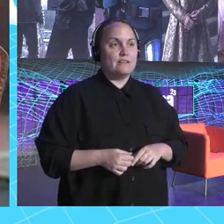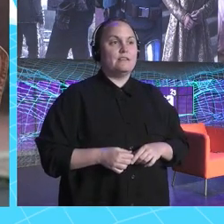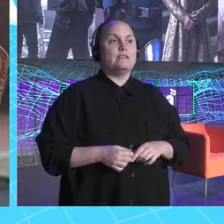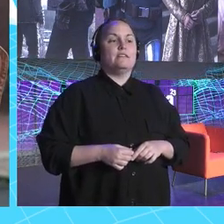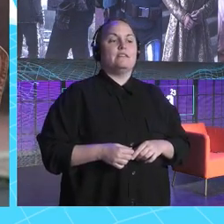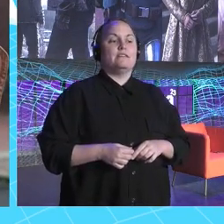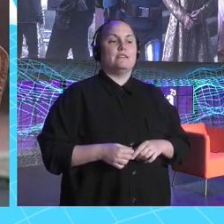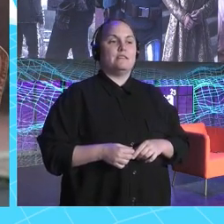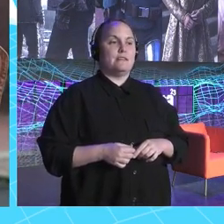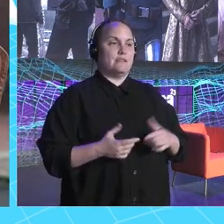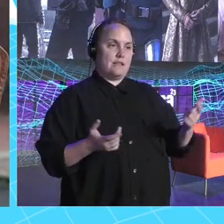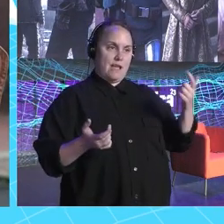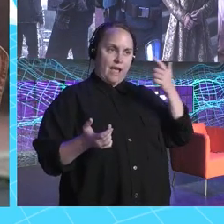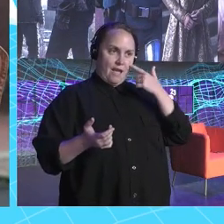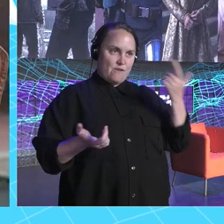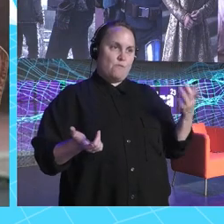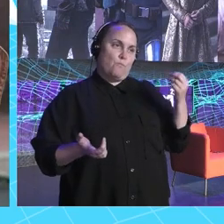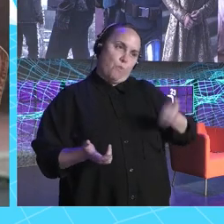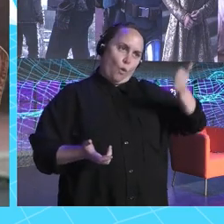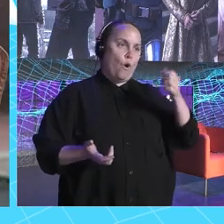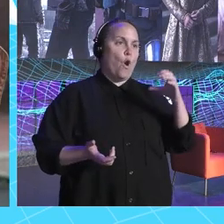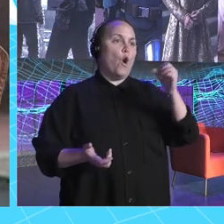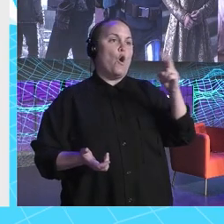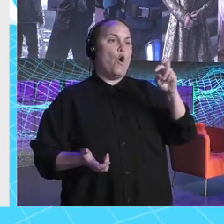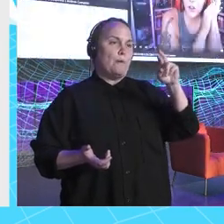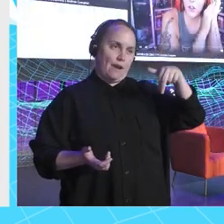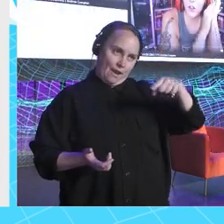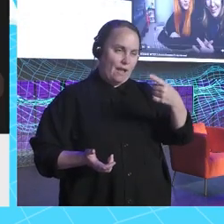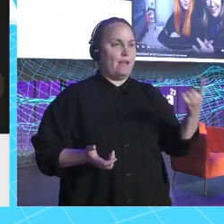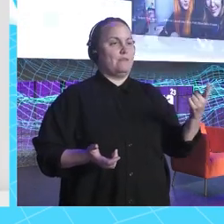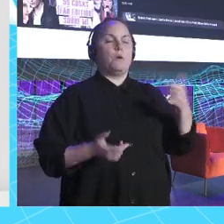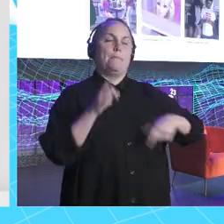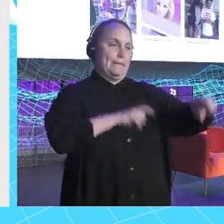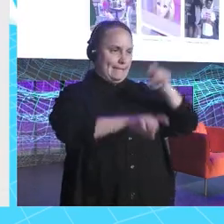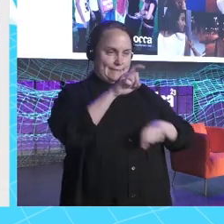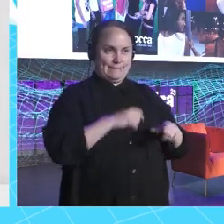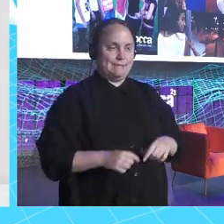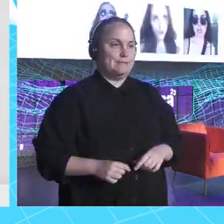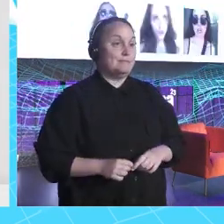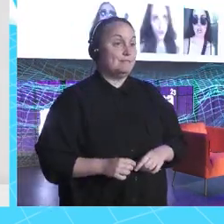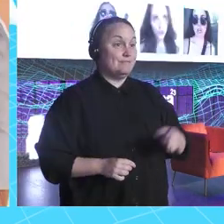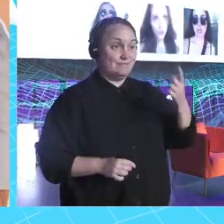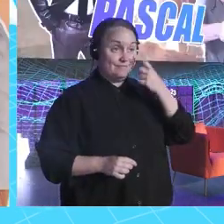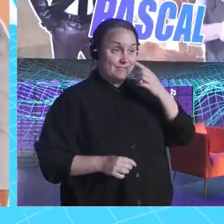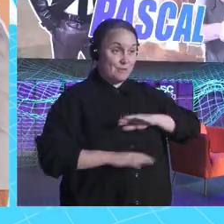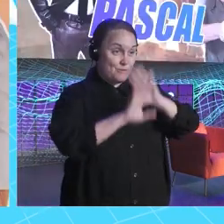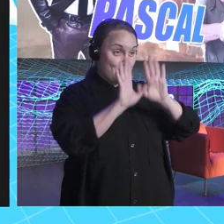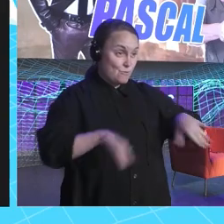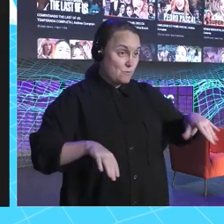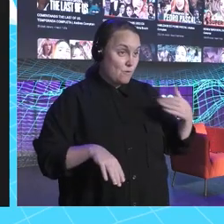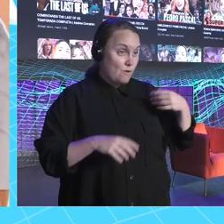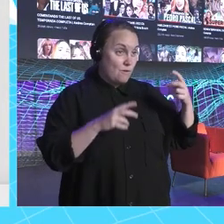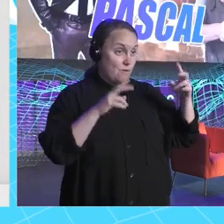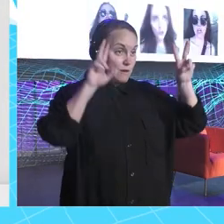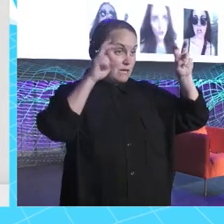Mandad. ¿Un poco de Oberyn? Ah. Bueno, voy para atrás, venga. ¿Habéis visto el último de Mandalorian ya o no?